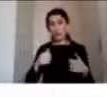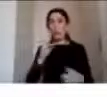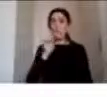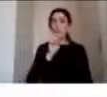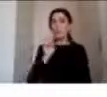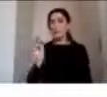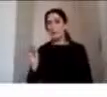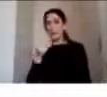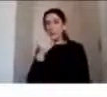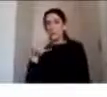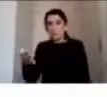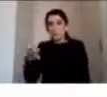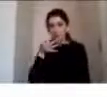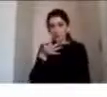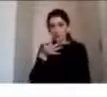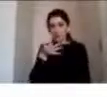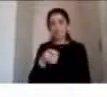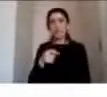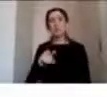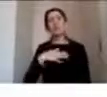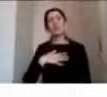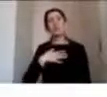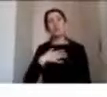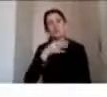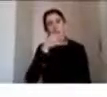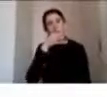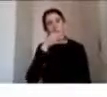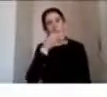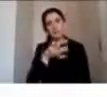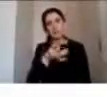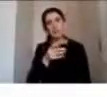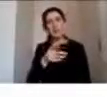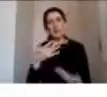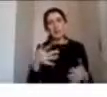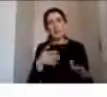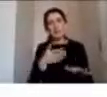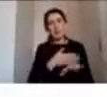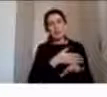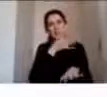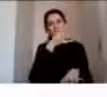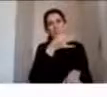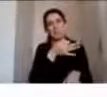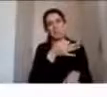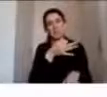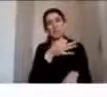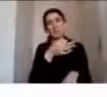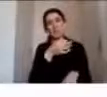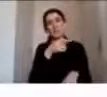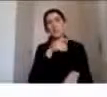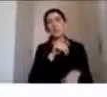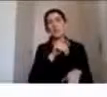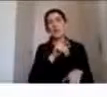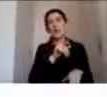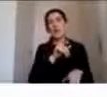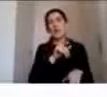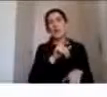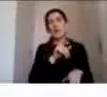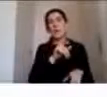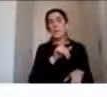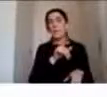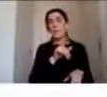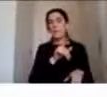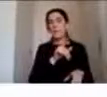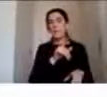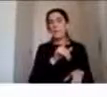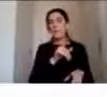y me quiero detener en esto porque si bien ya les he mencionado que uno de los factores que nos permite predecir de alguna manera los déficits residuales